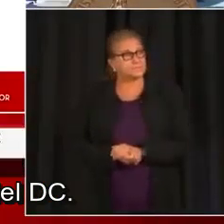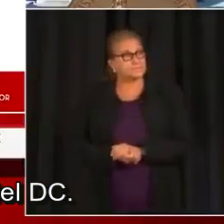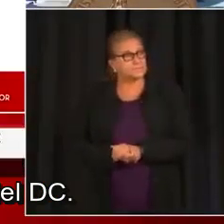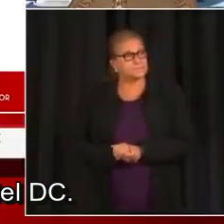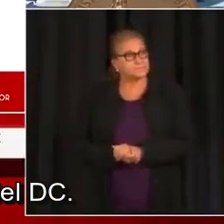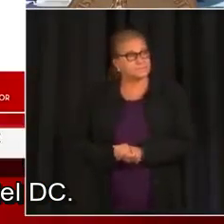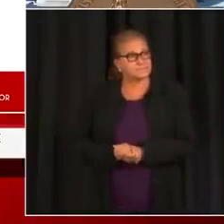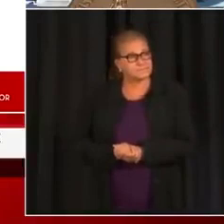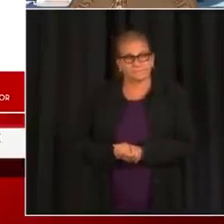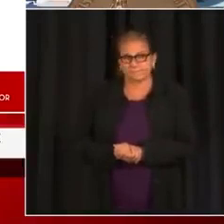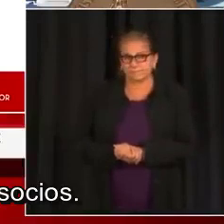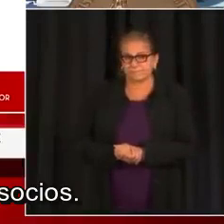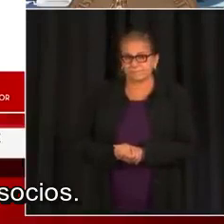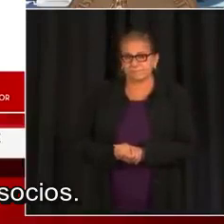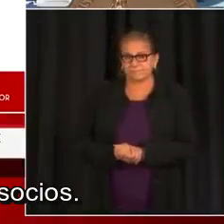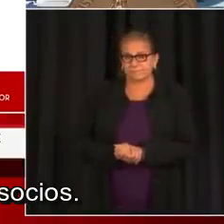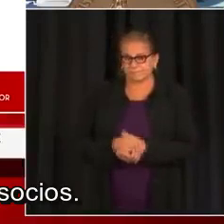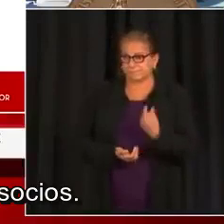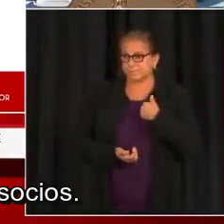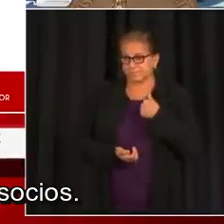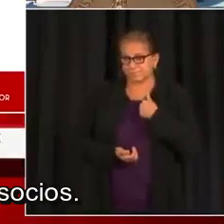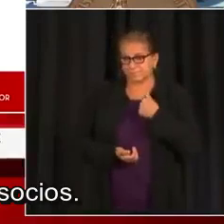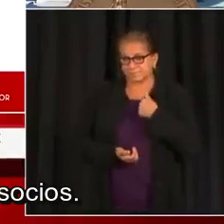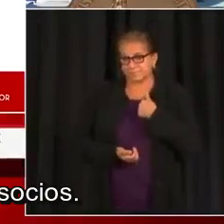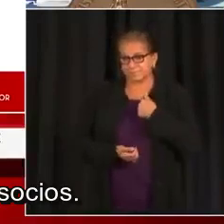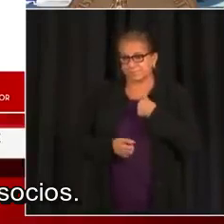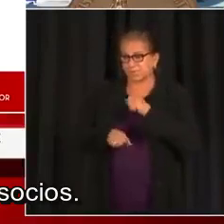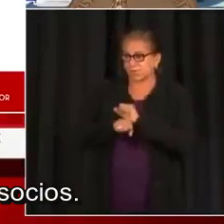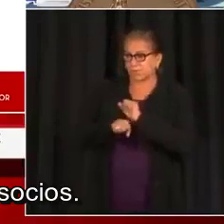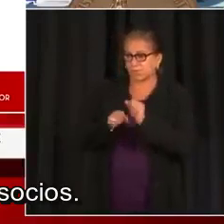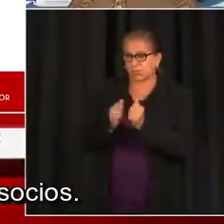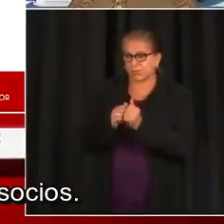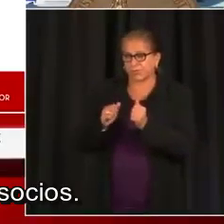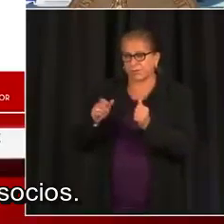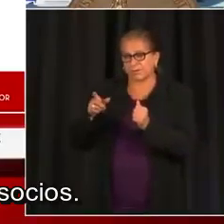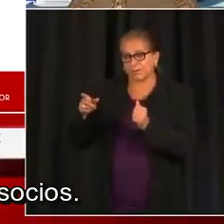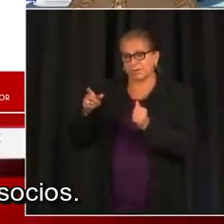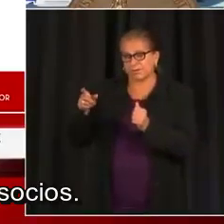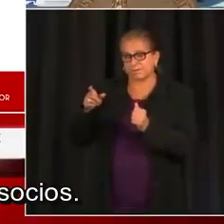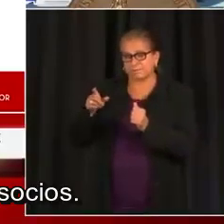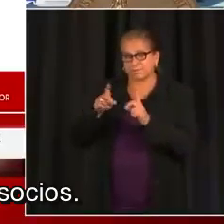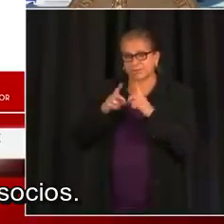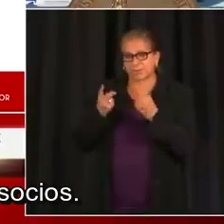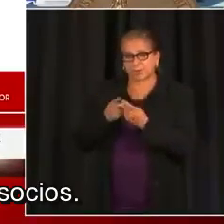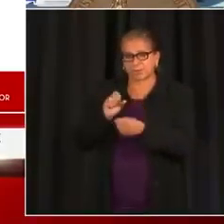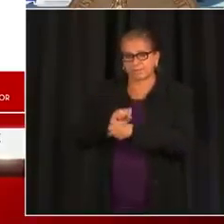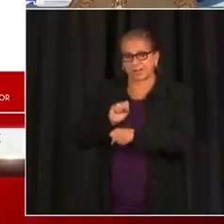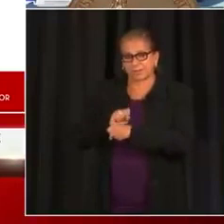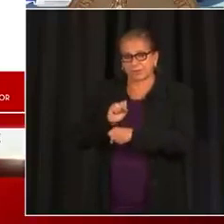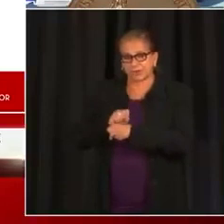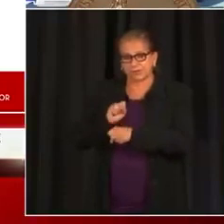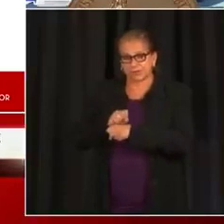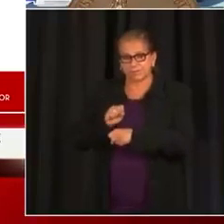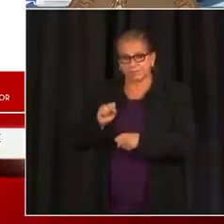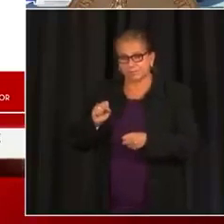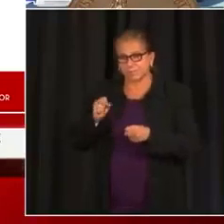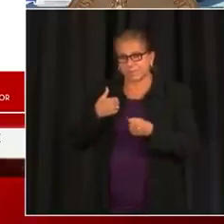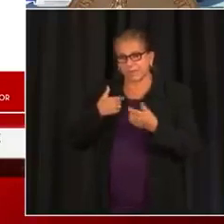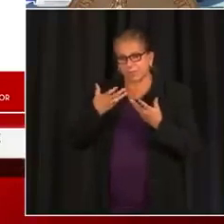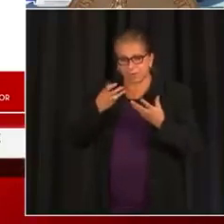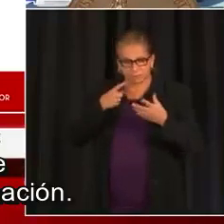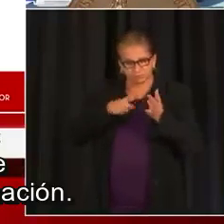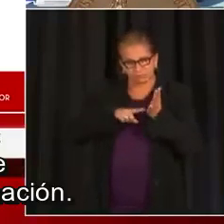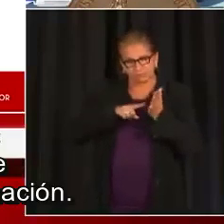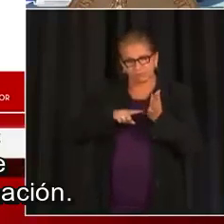nivel gobierno del DC. Quiero ser muy clara. Estamos trabajando con nuestros socios. Sin duda